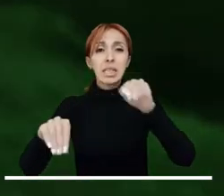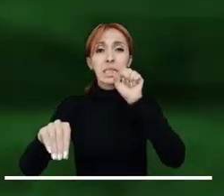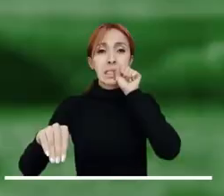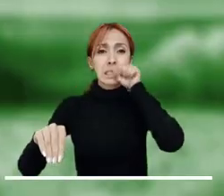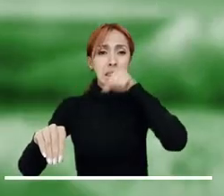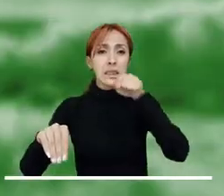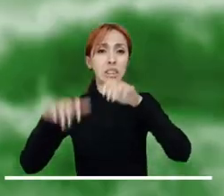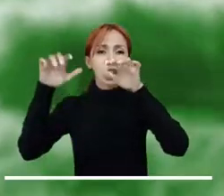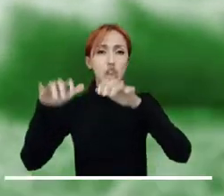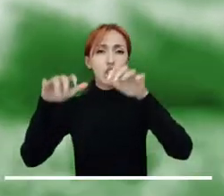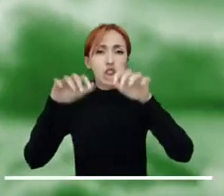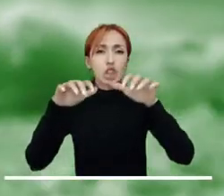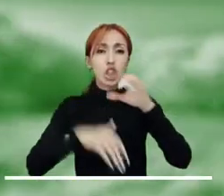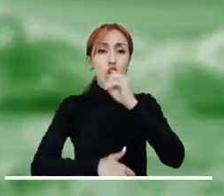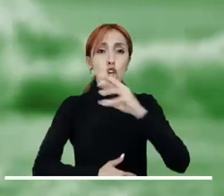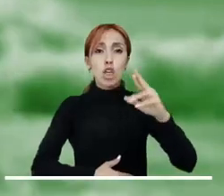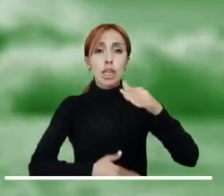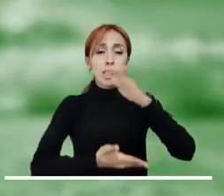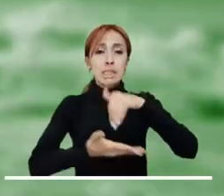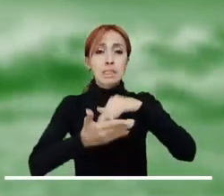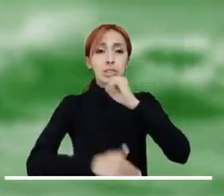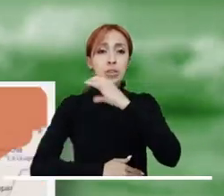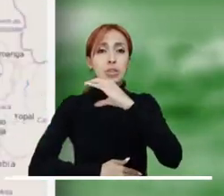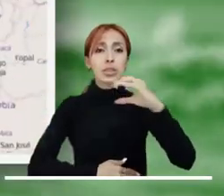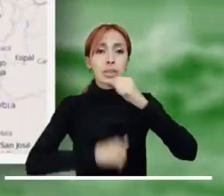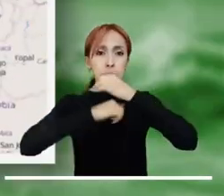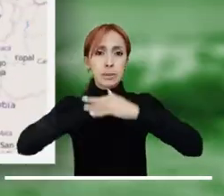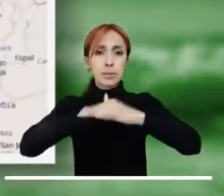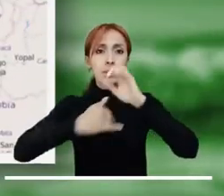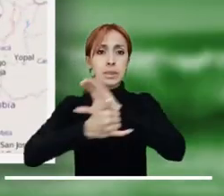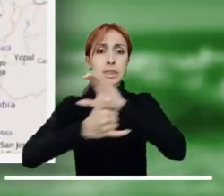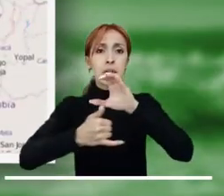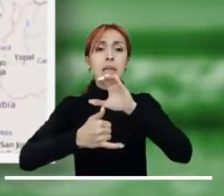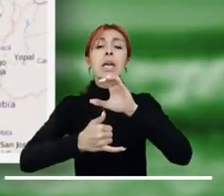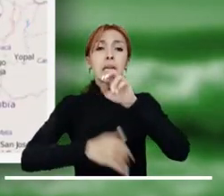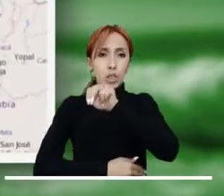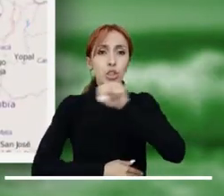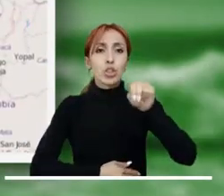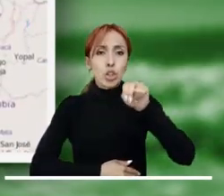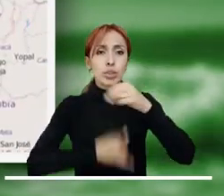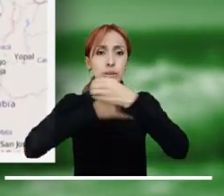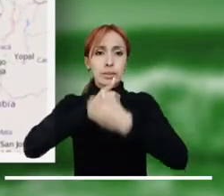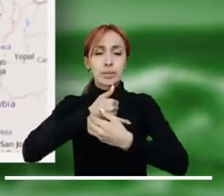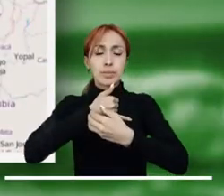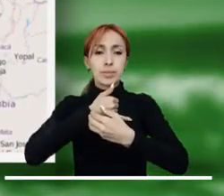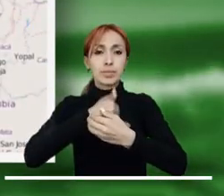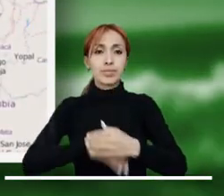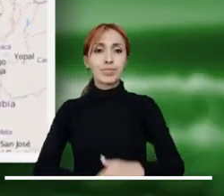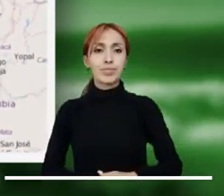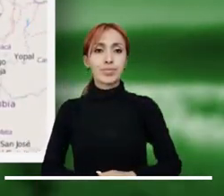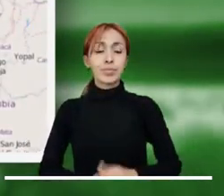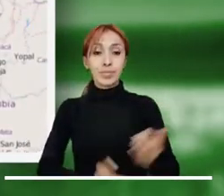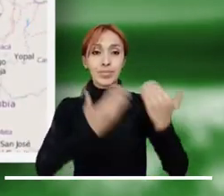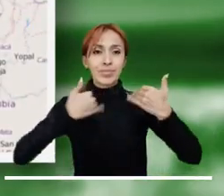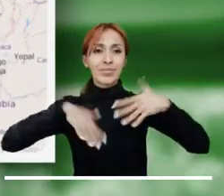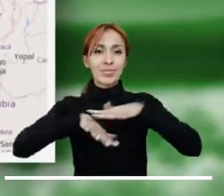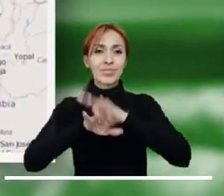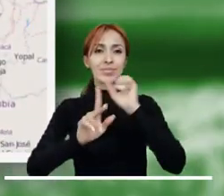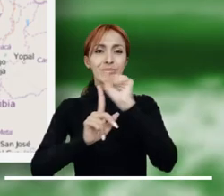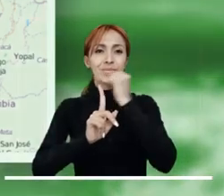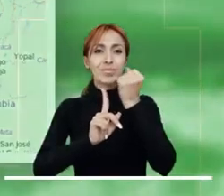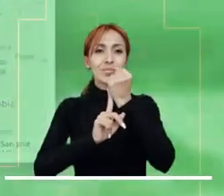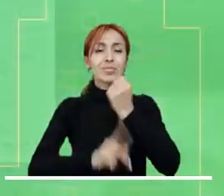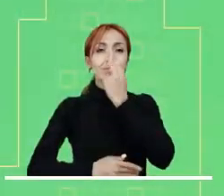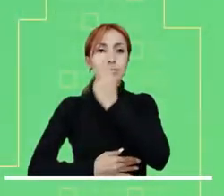Casanare. Alerta naranja por tiempo lluvioso en el oriente, centro y occidente del Mar Caribe, así como en el norte del